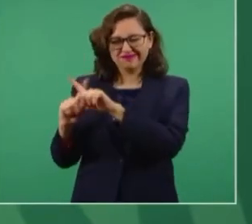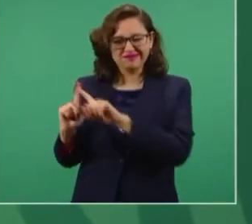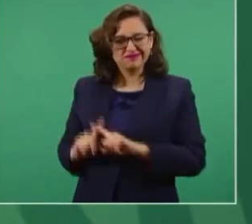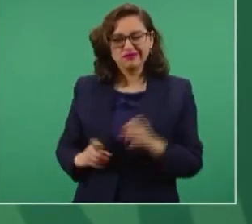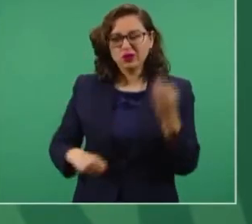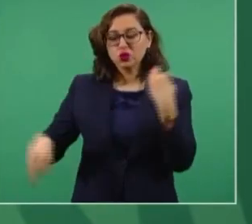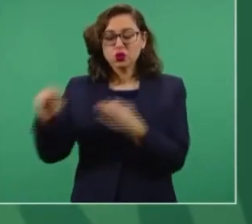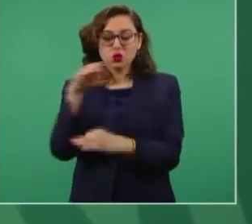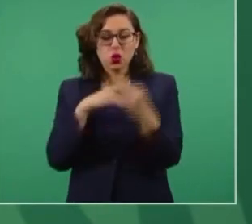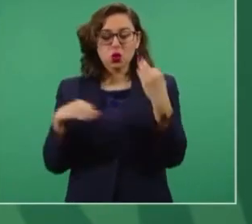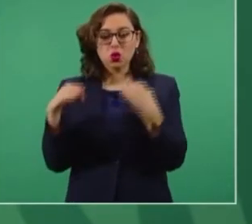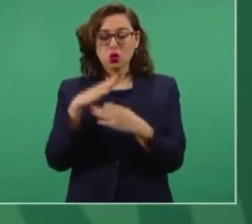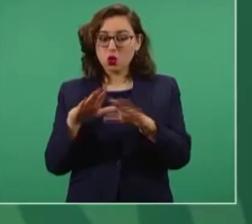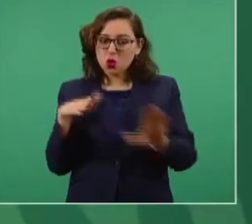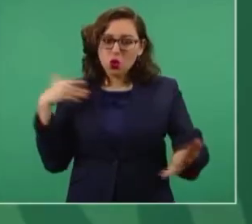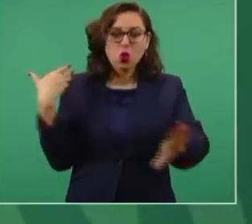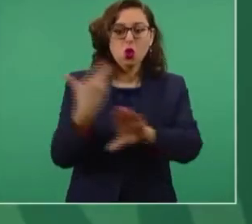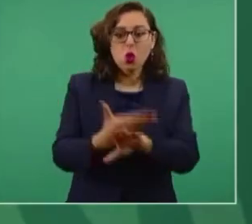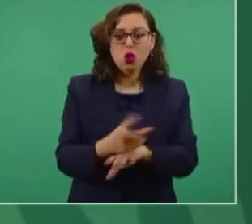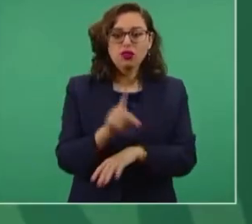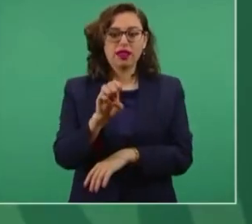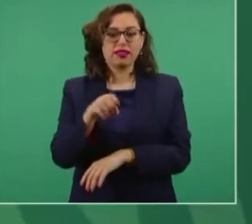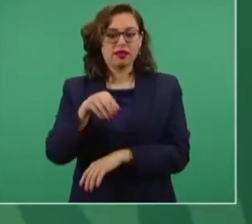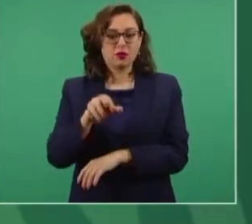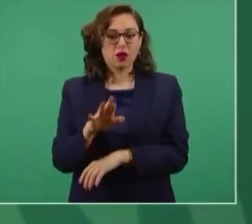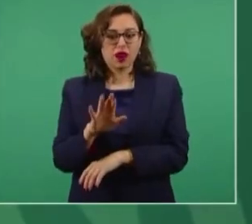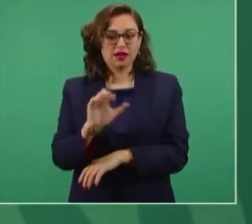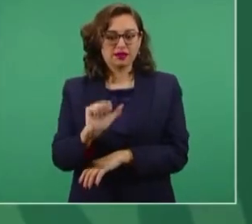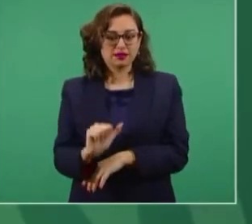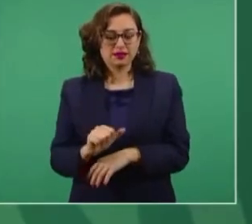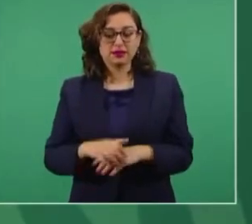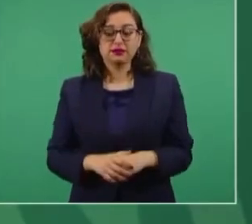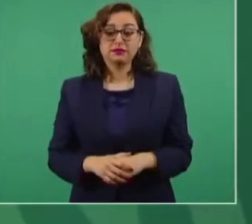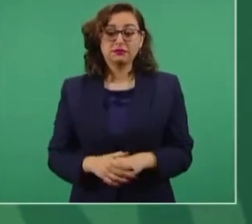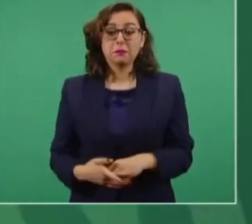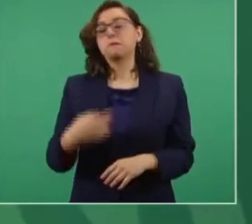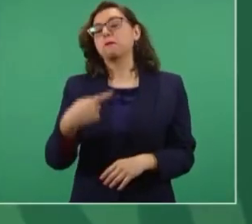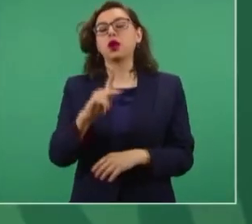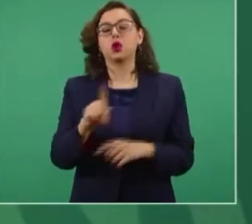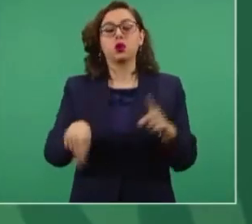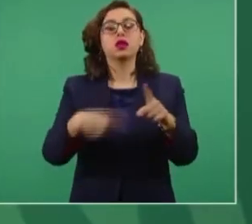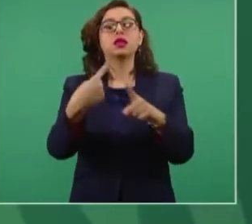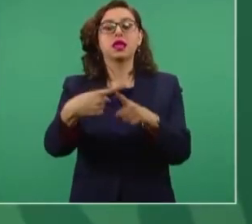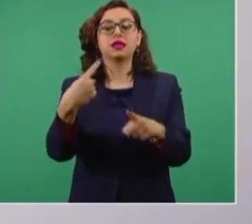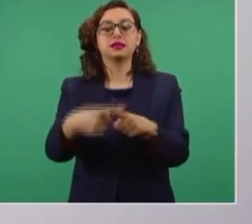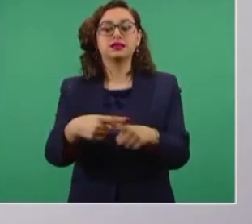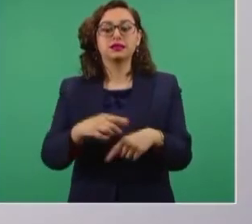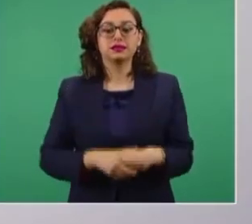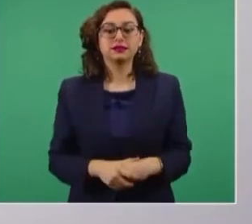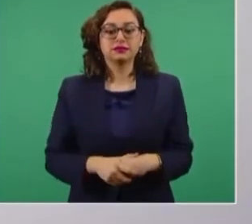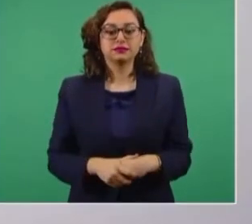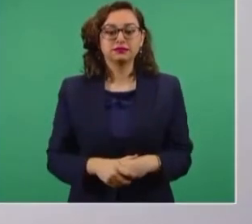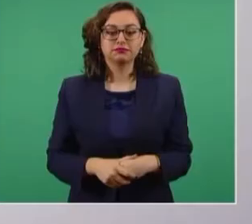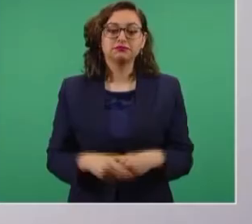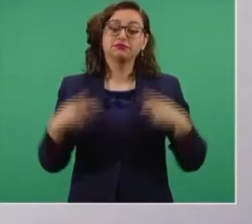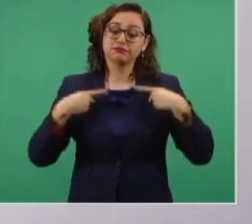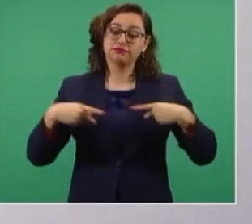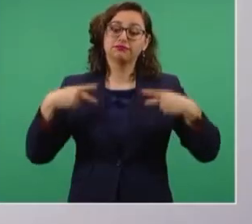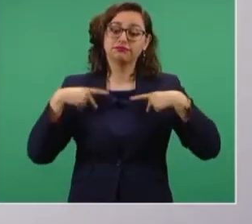antidemocracia en México, pero va a depender de la gente, no de un consejero